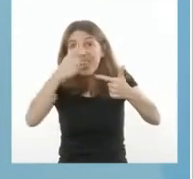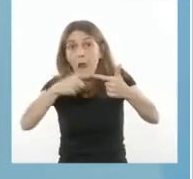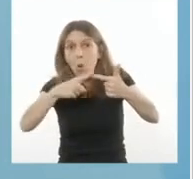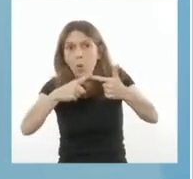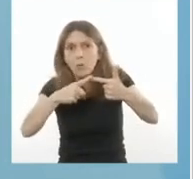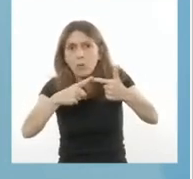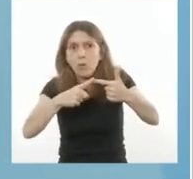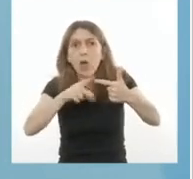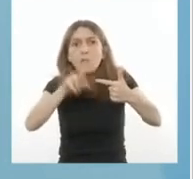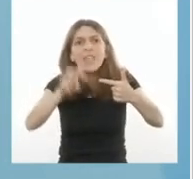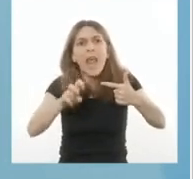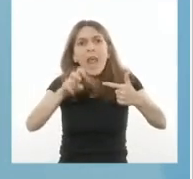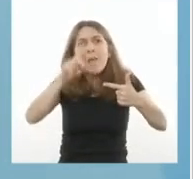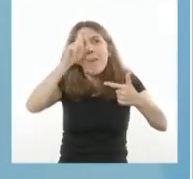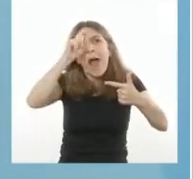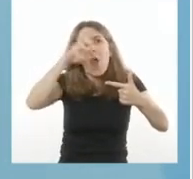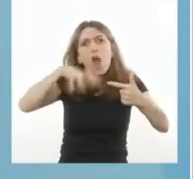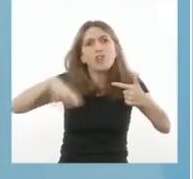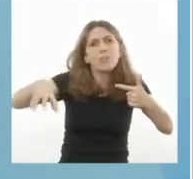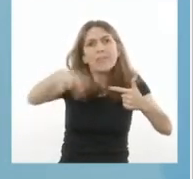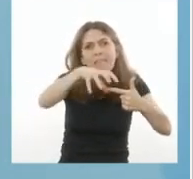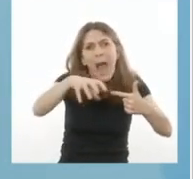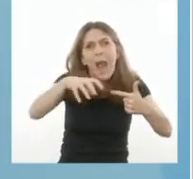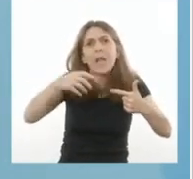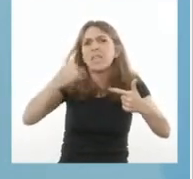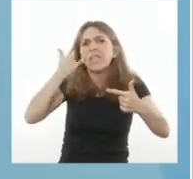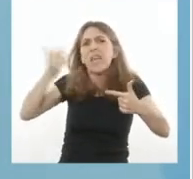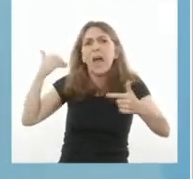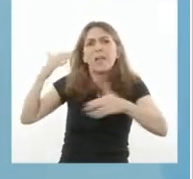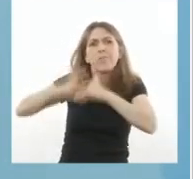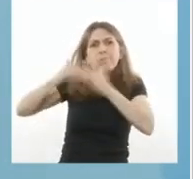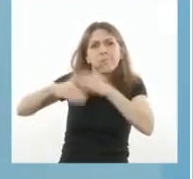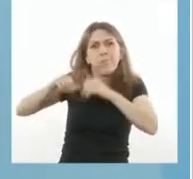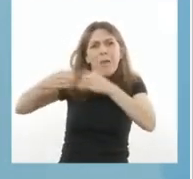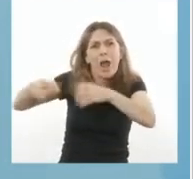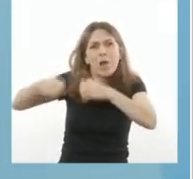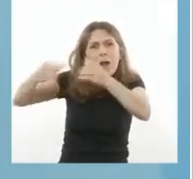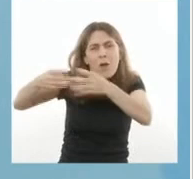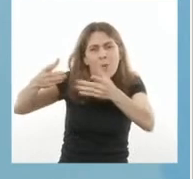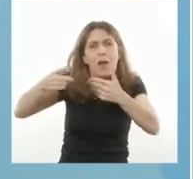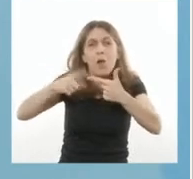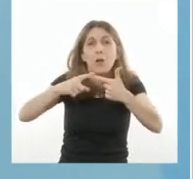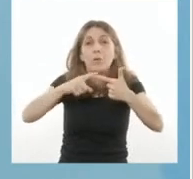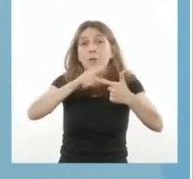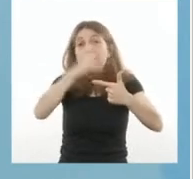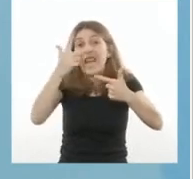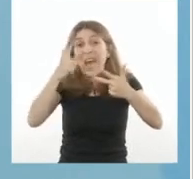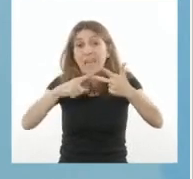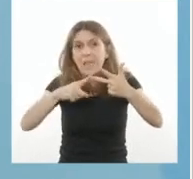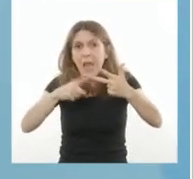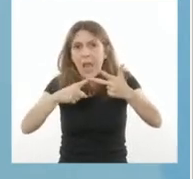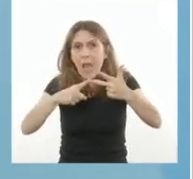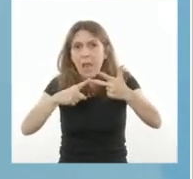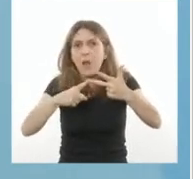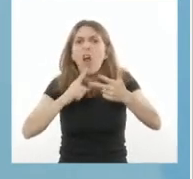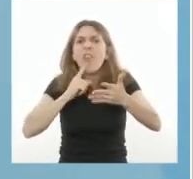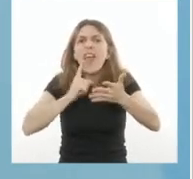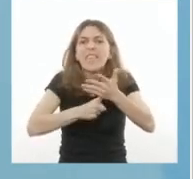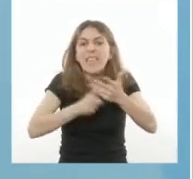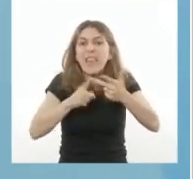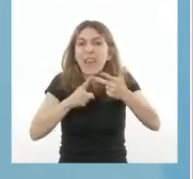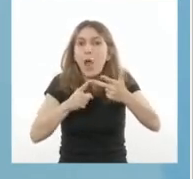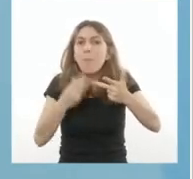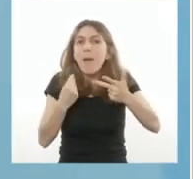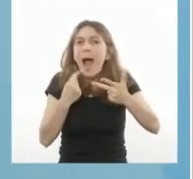todas las acciones sanitarias de fortalecimiento del sistema de salud. En tercer lugar, todas las medidas para proteger